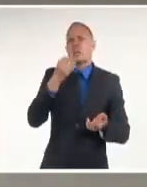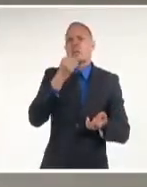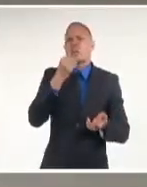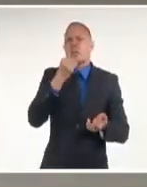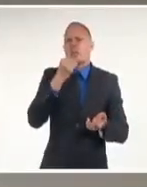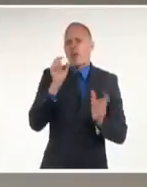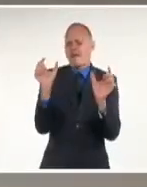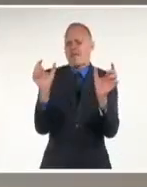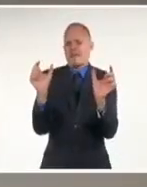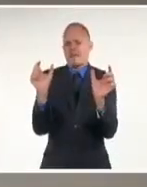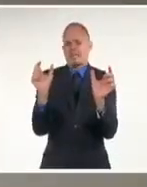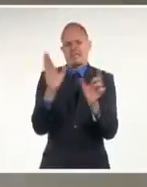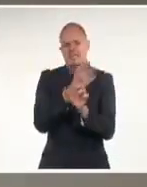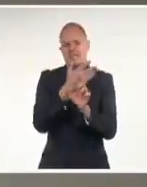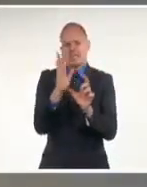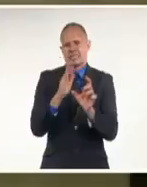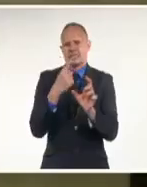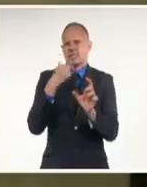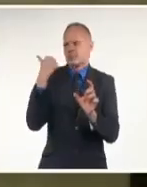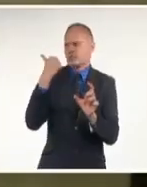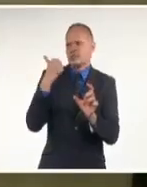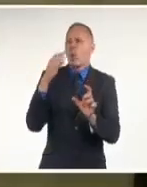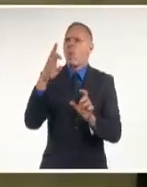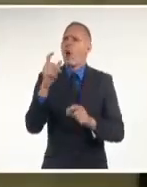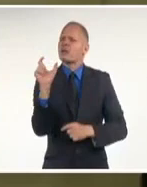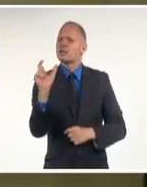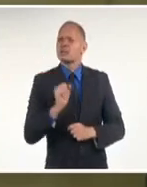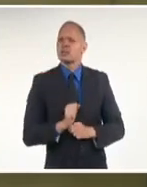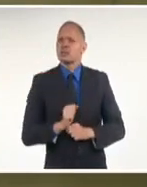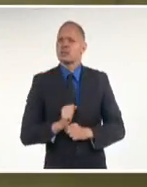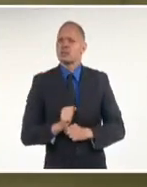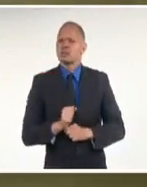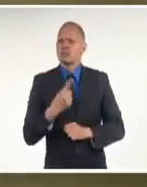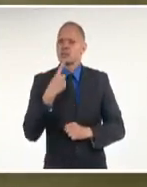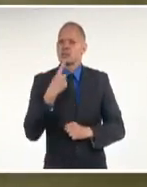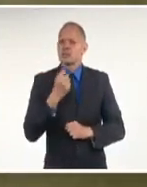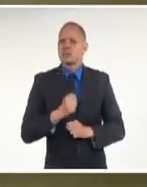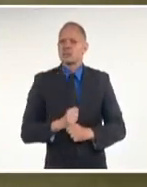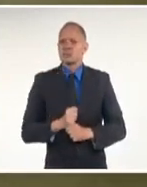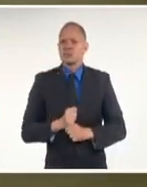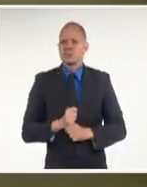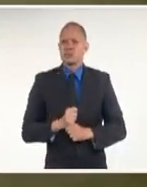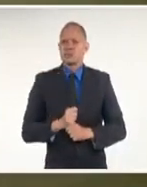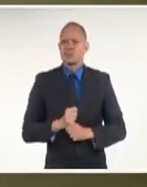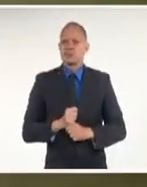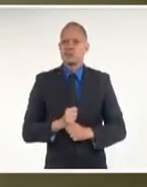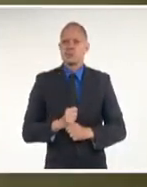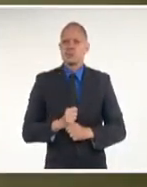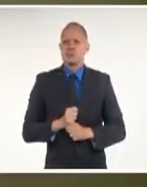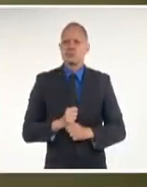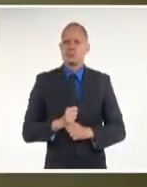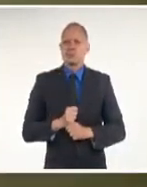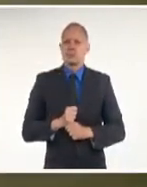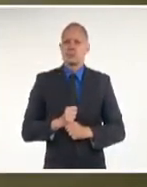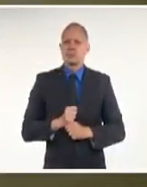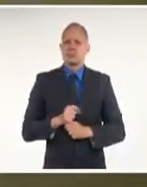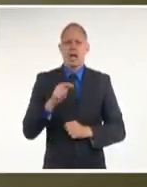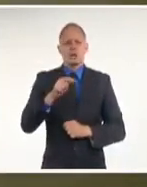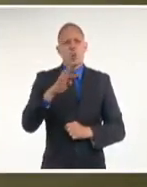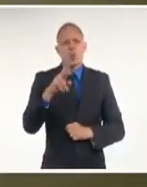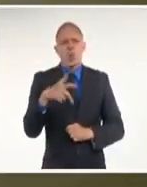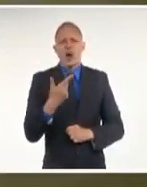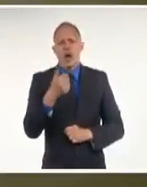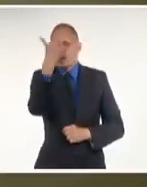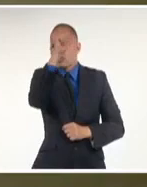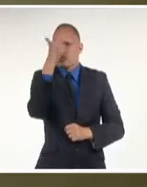cuentas claras de la fecha del incidente. ¿Qué día fueron los hechos? Domingo. ¿Domingo qué día era?